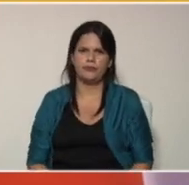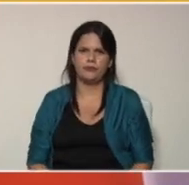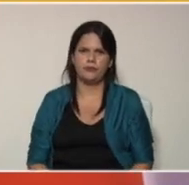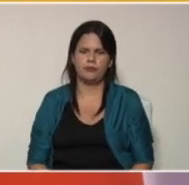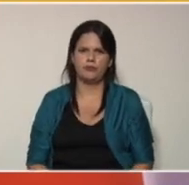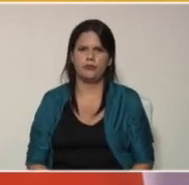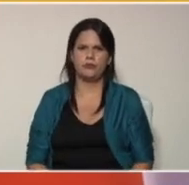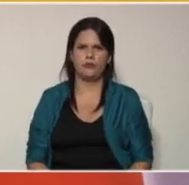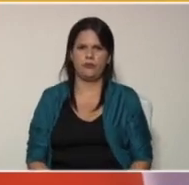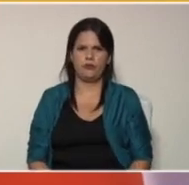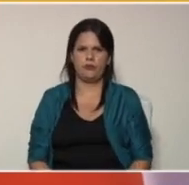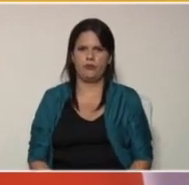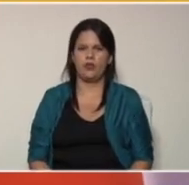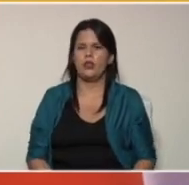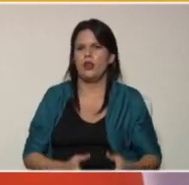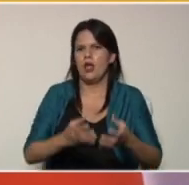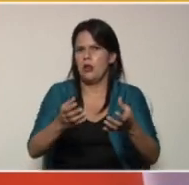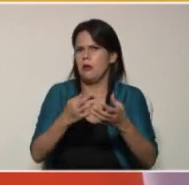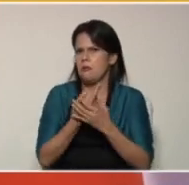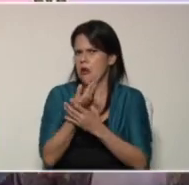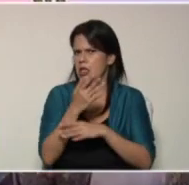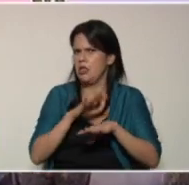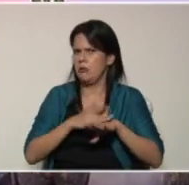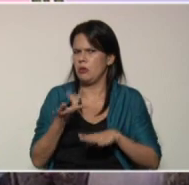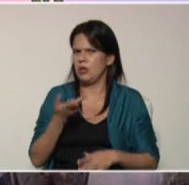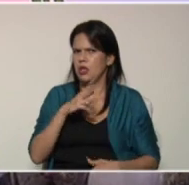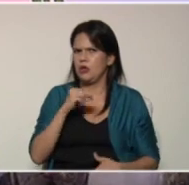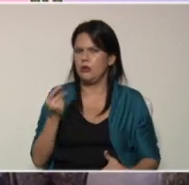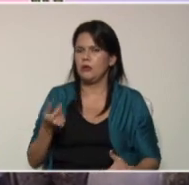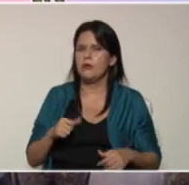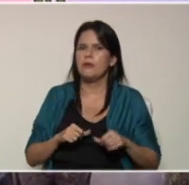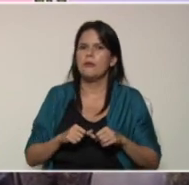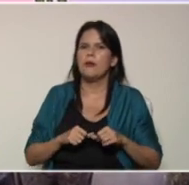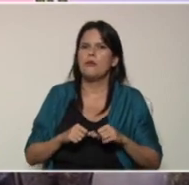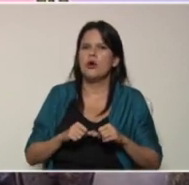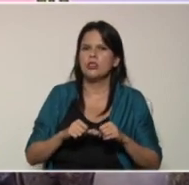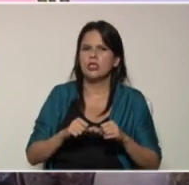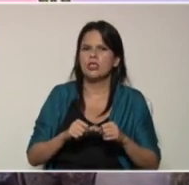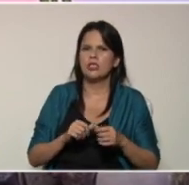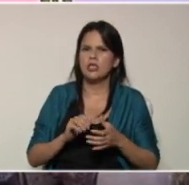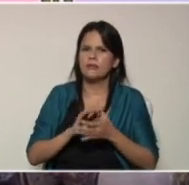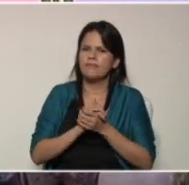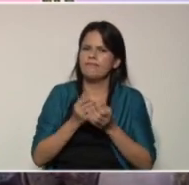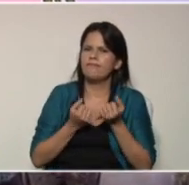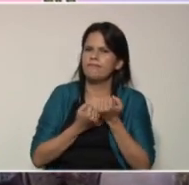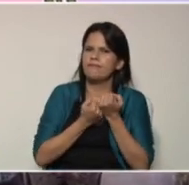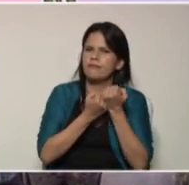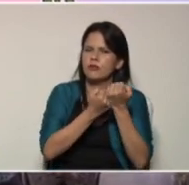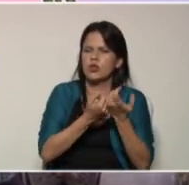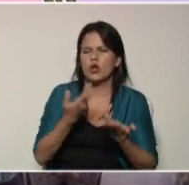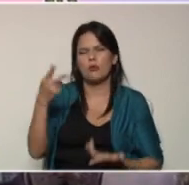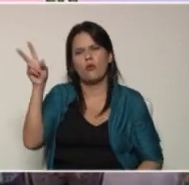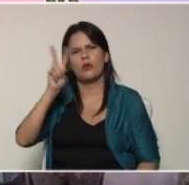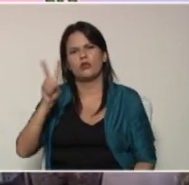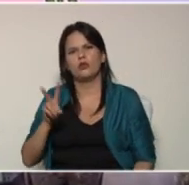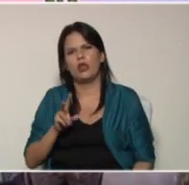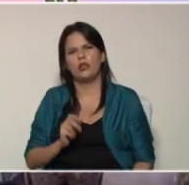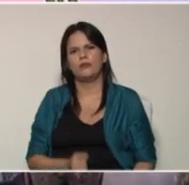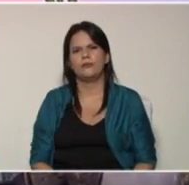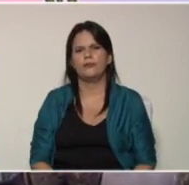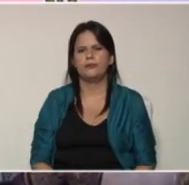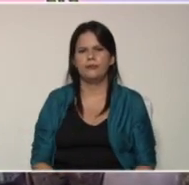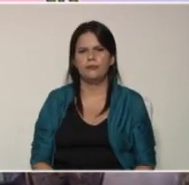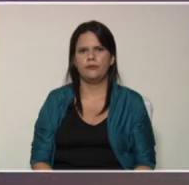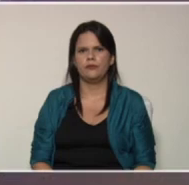-19 regalémosle una planta ¿por qué no? Vamos a continuar siendo empáticos solidarios como venezolanas y venezolanos